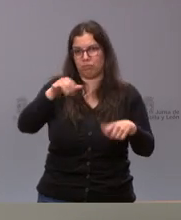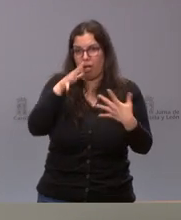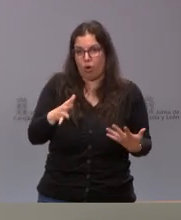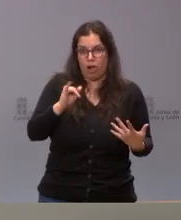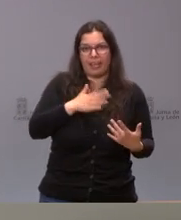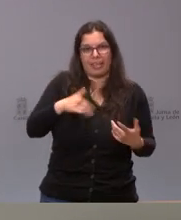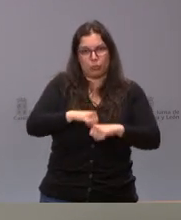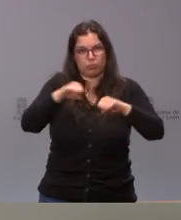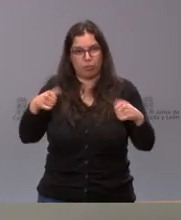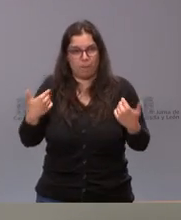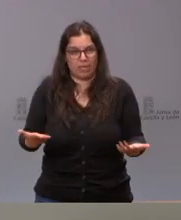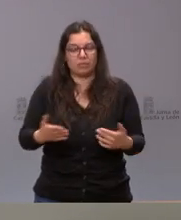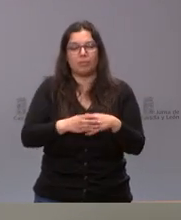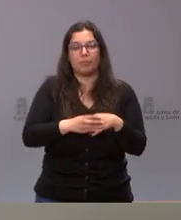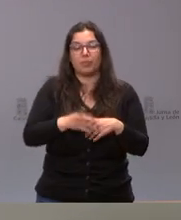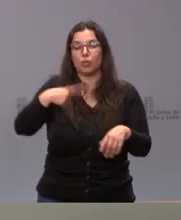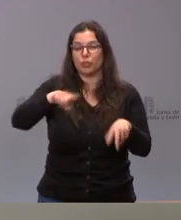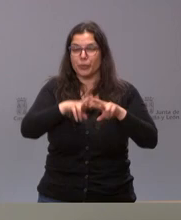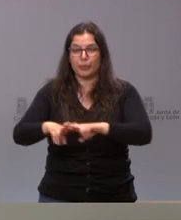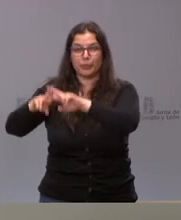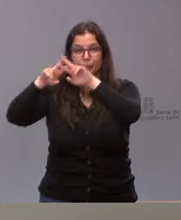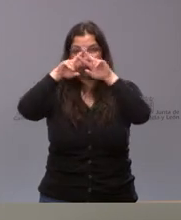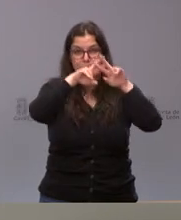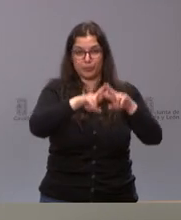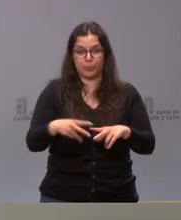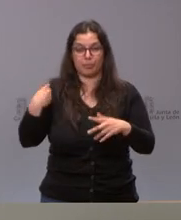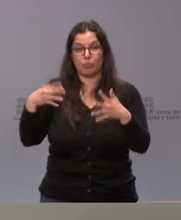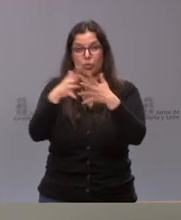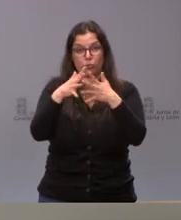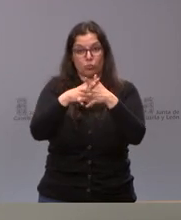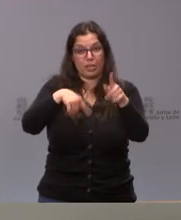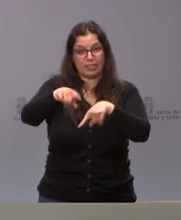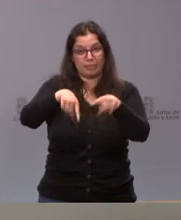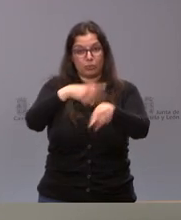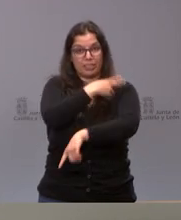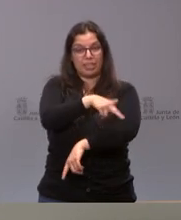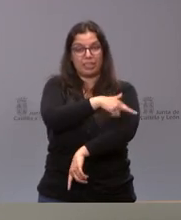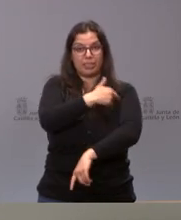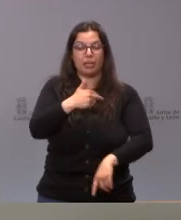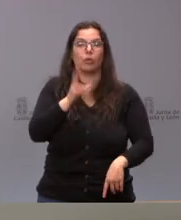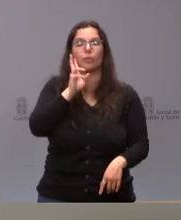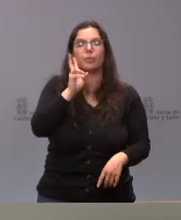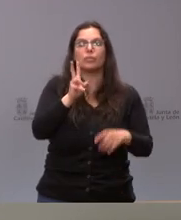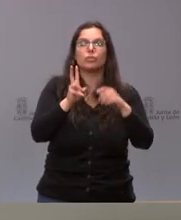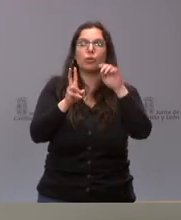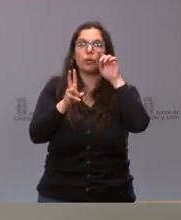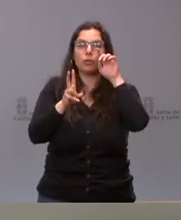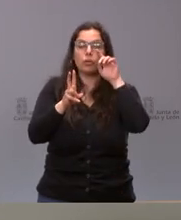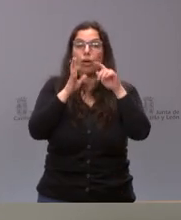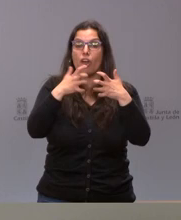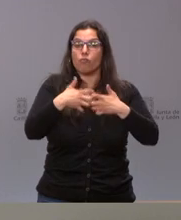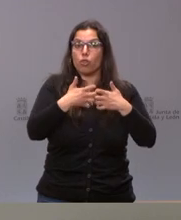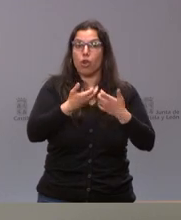y lo que hemos analizado dentro de esa estructura de transporte sanitario cuáles son las cuestiones que mejor van ahora